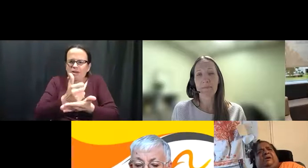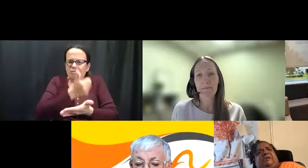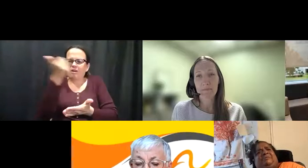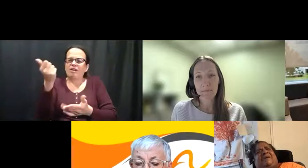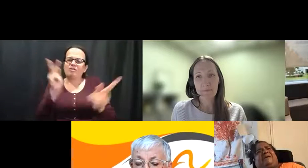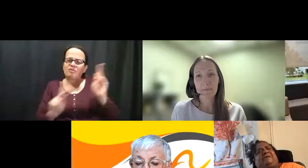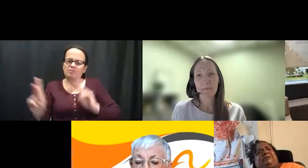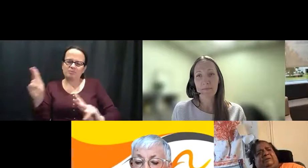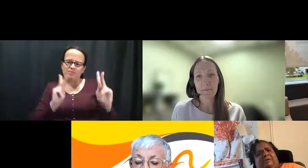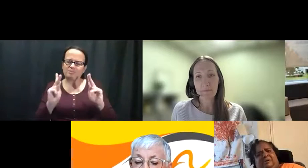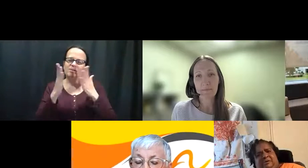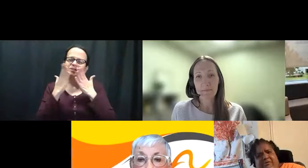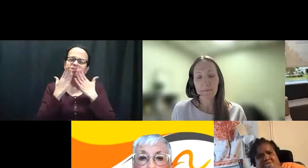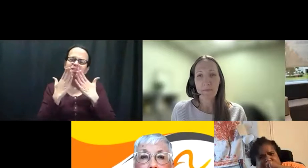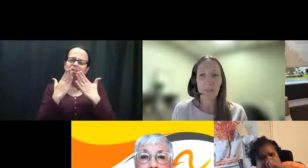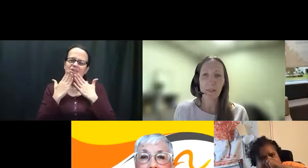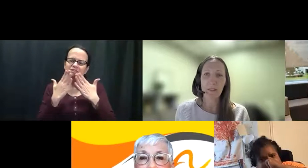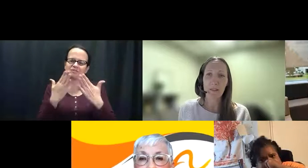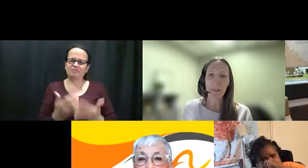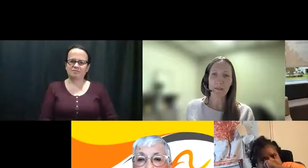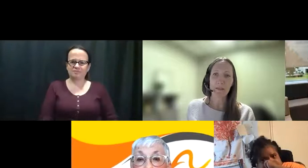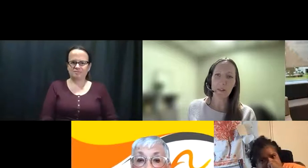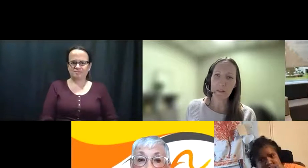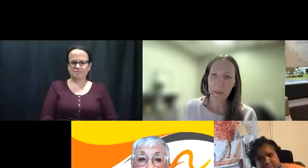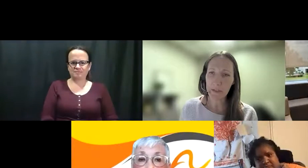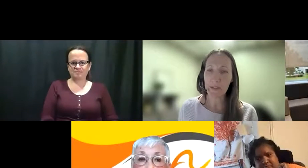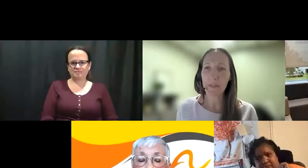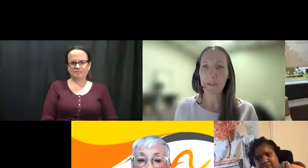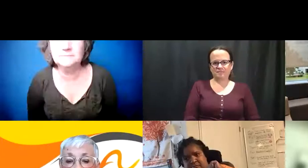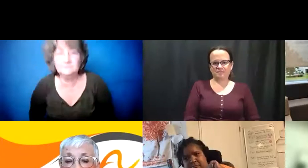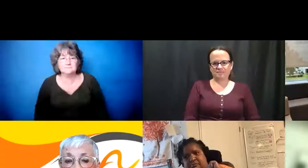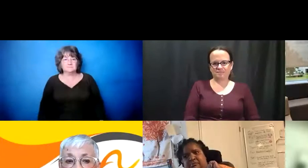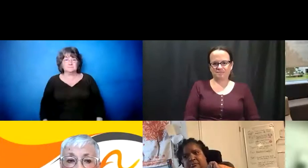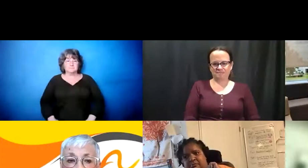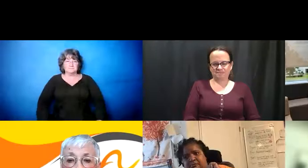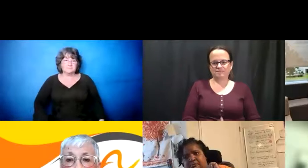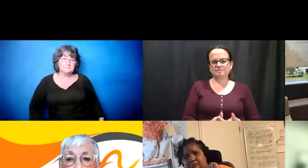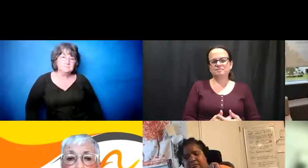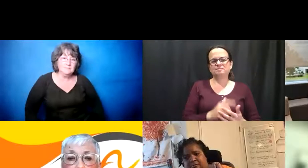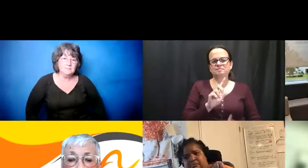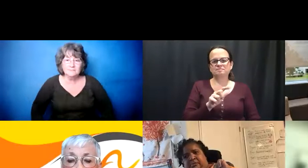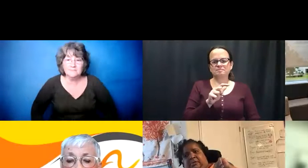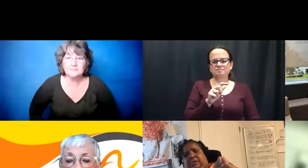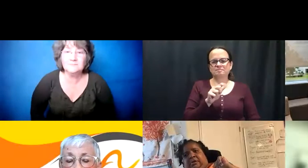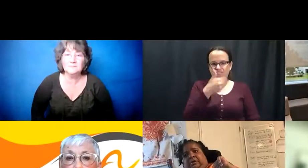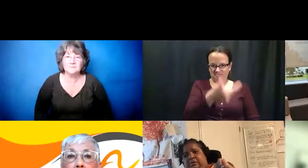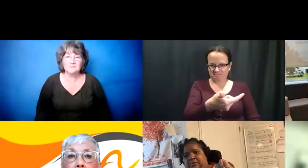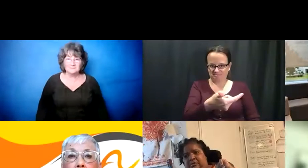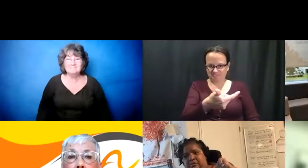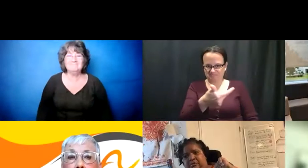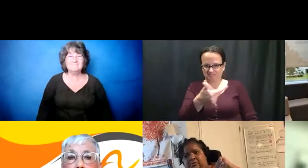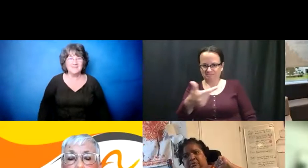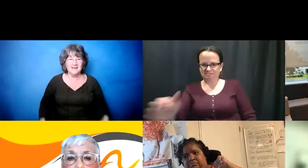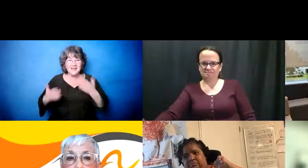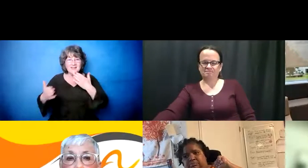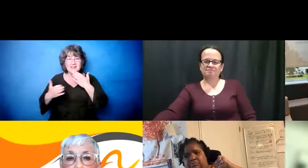Y no pueden, y no debemos, eh, eh, tomar esas cosas y convertirlas en antenas. Así que muchas gracias. Gracias por compartir